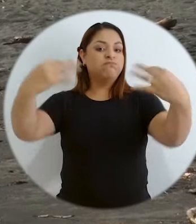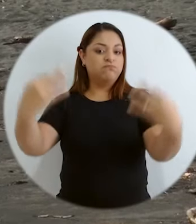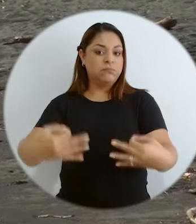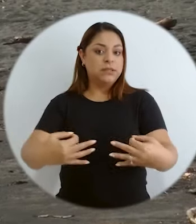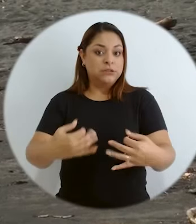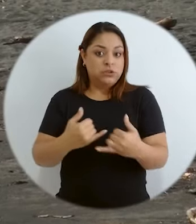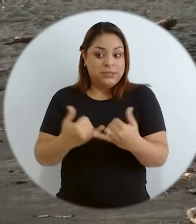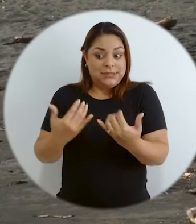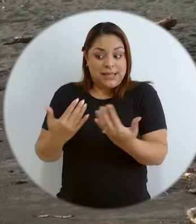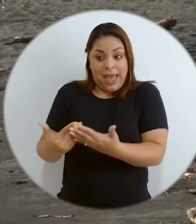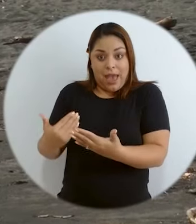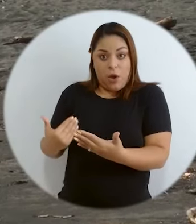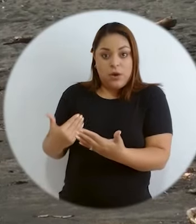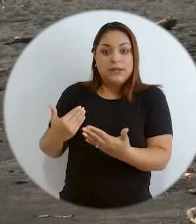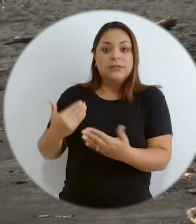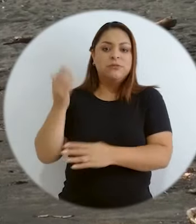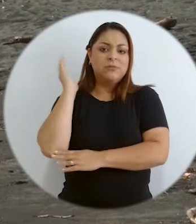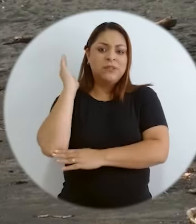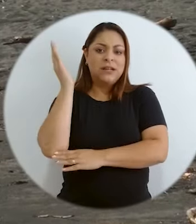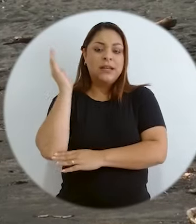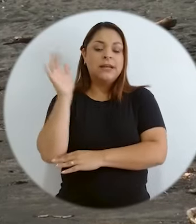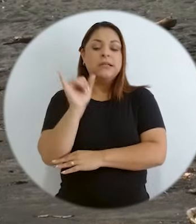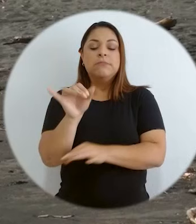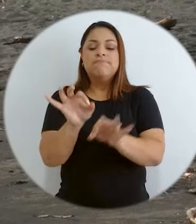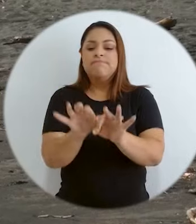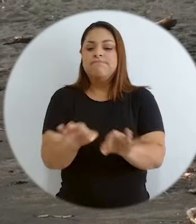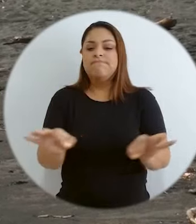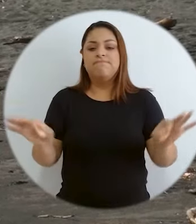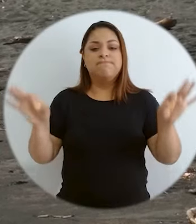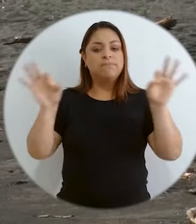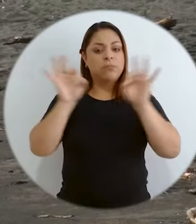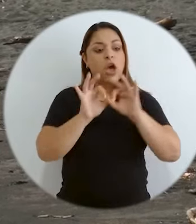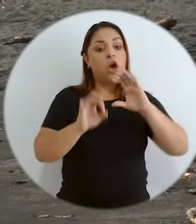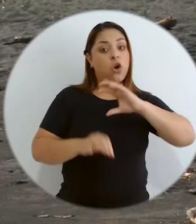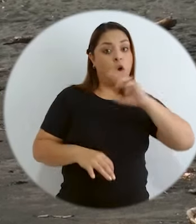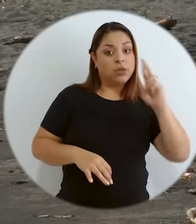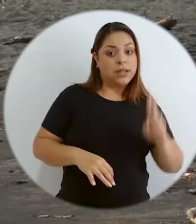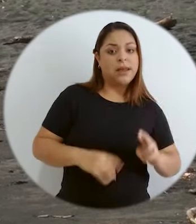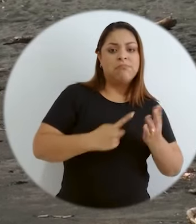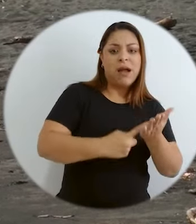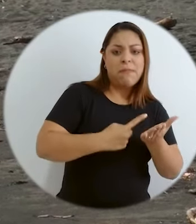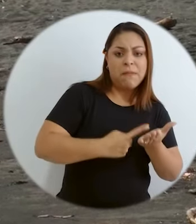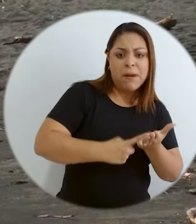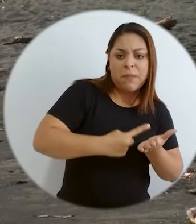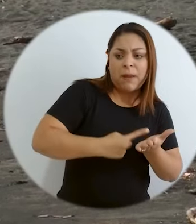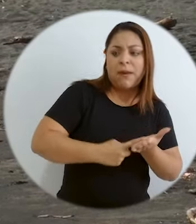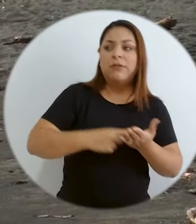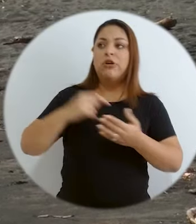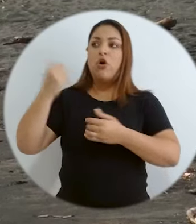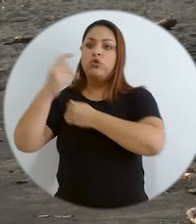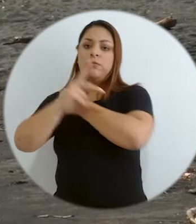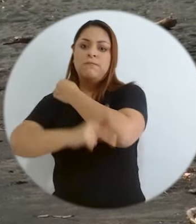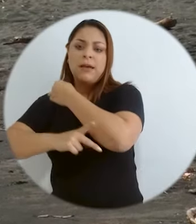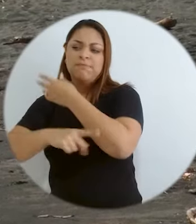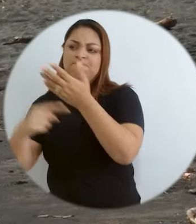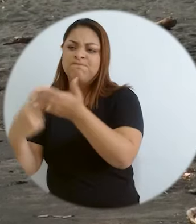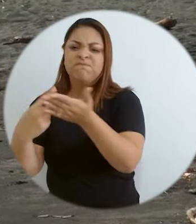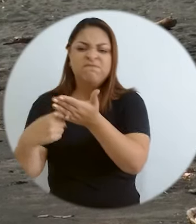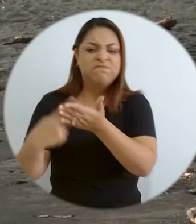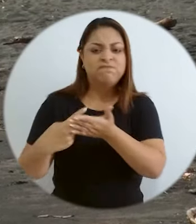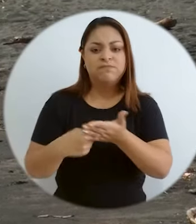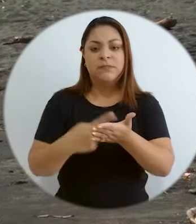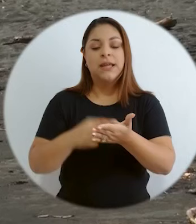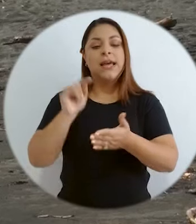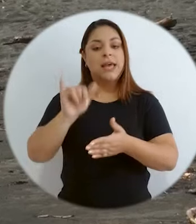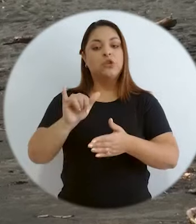muy importantes desde Costa Rica a nivel internacional, entonces lo que quiere Costa Rica más todos los otros países que van a traer sus temas, entonces esperamos